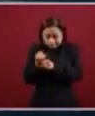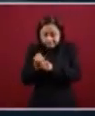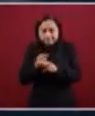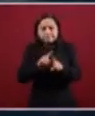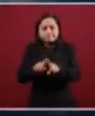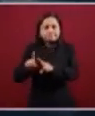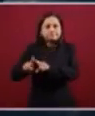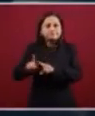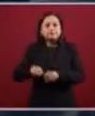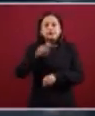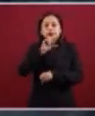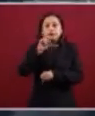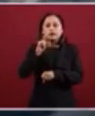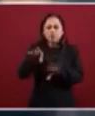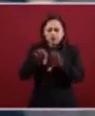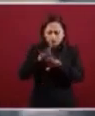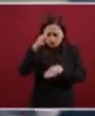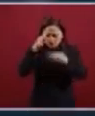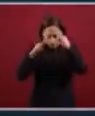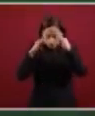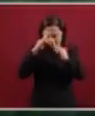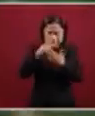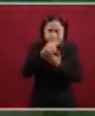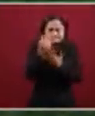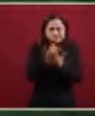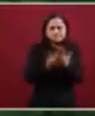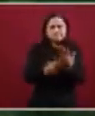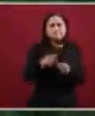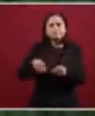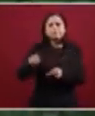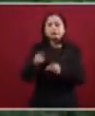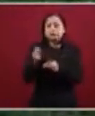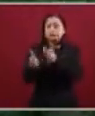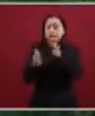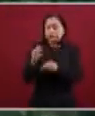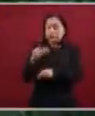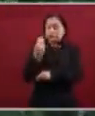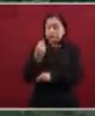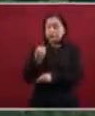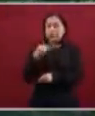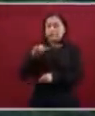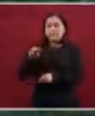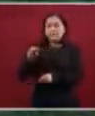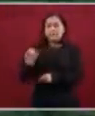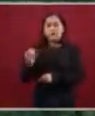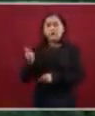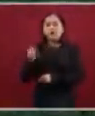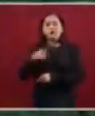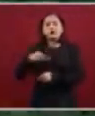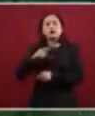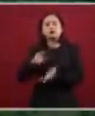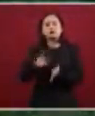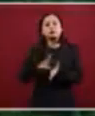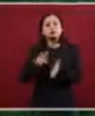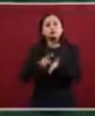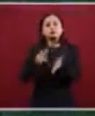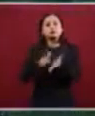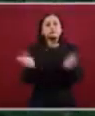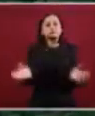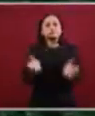y procesos participativos, el Tren Maya logrará impulsar el desarrollo social, económico,